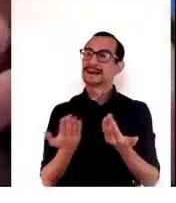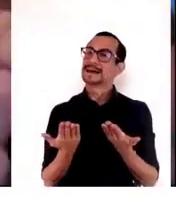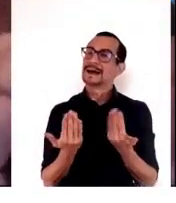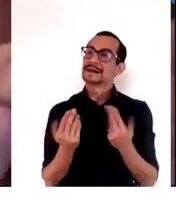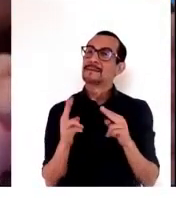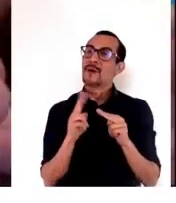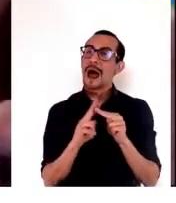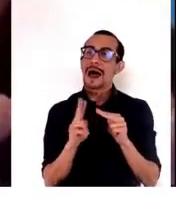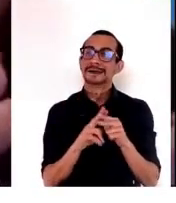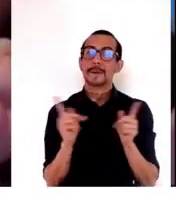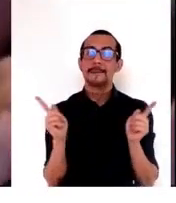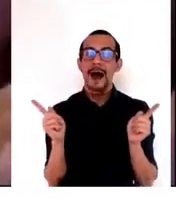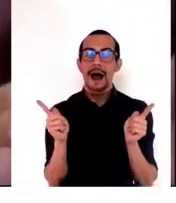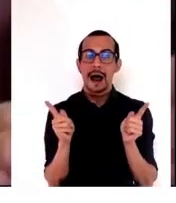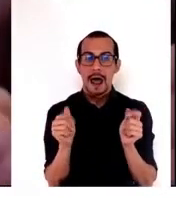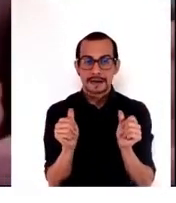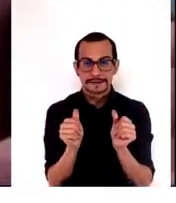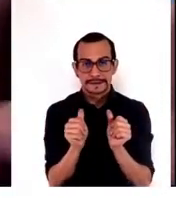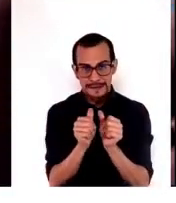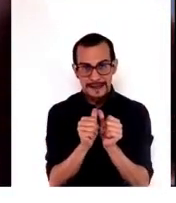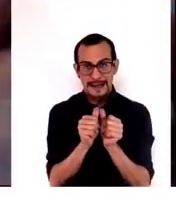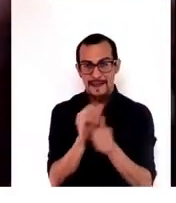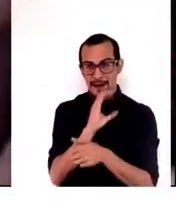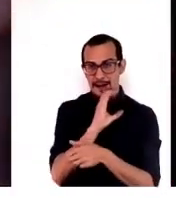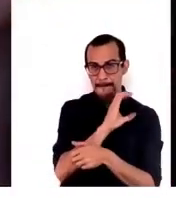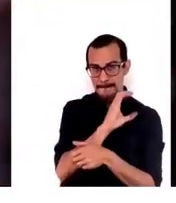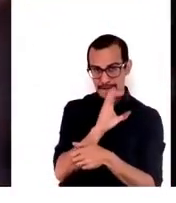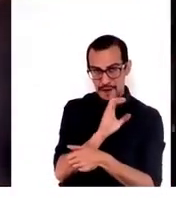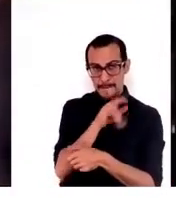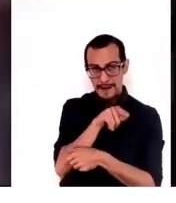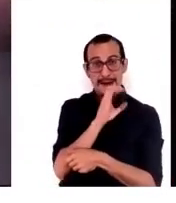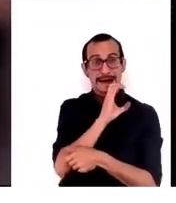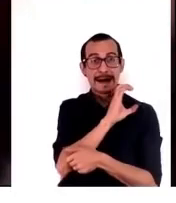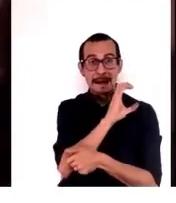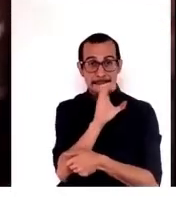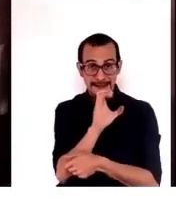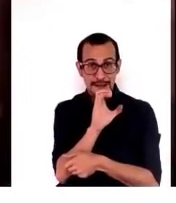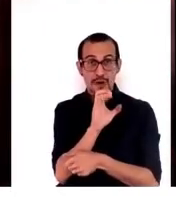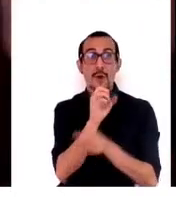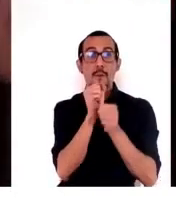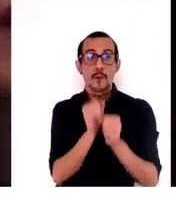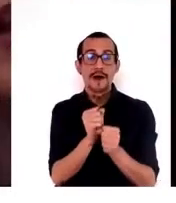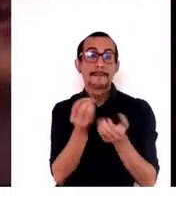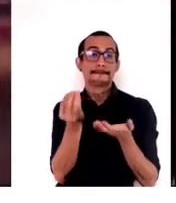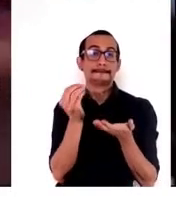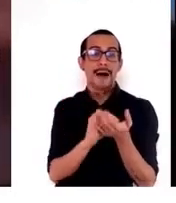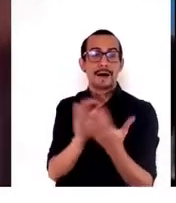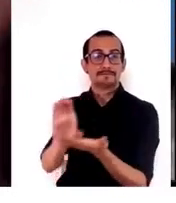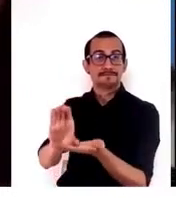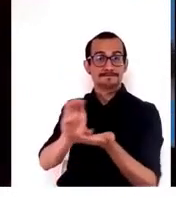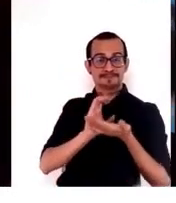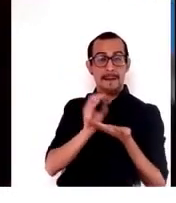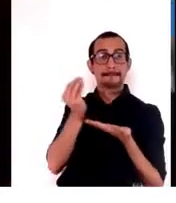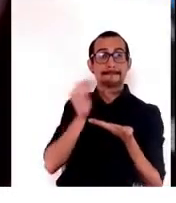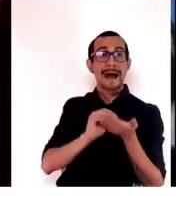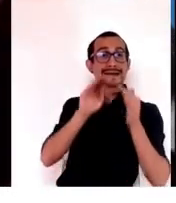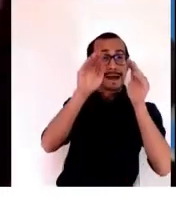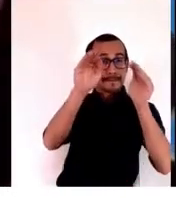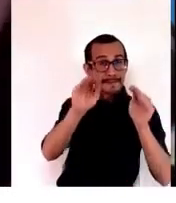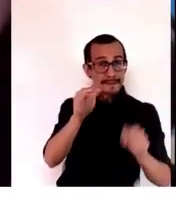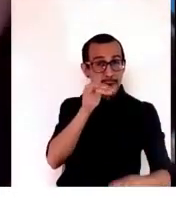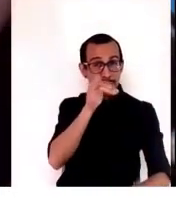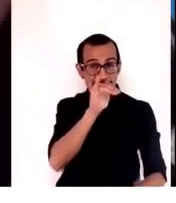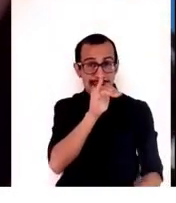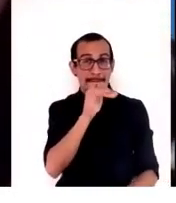más cerca del campesino para que el campesino tome más ingresos y al mismo tiempo el